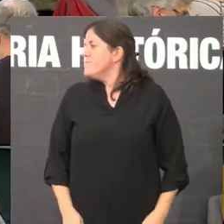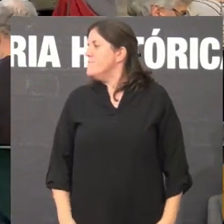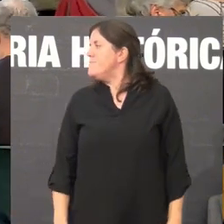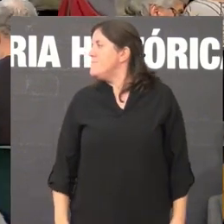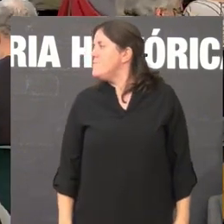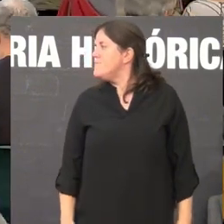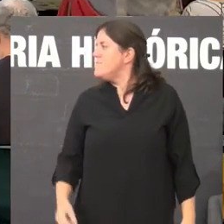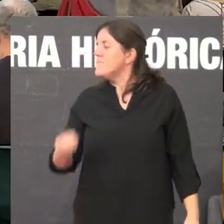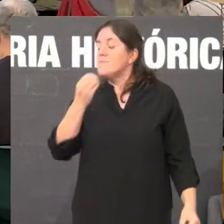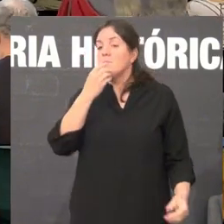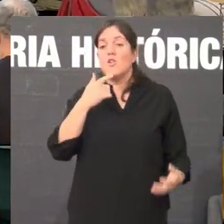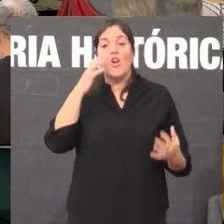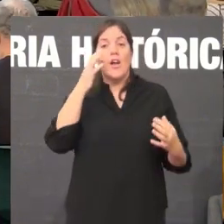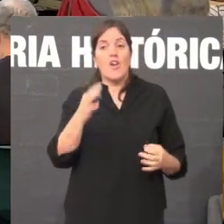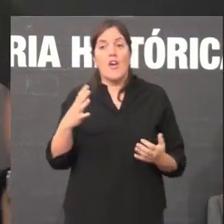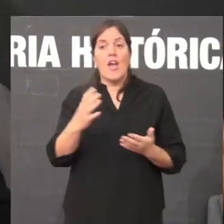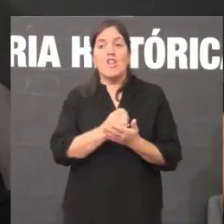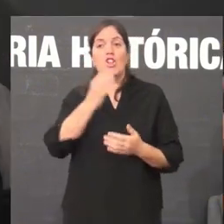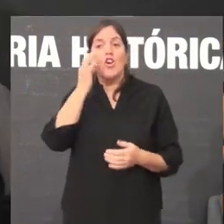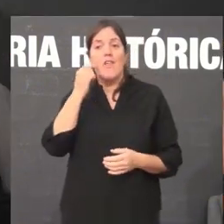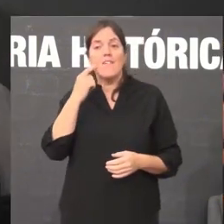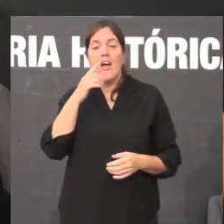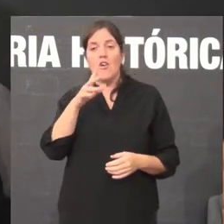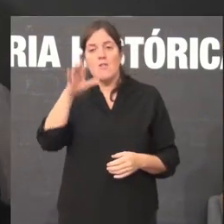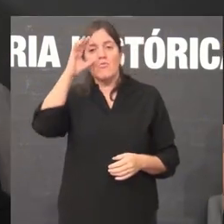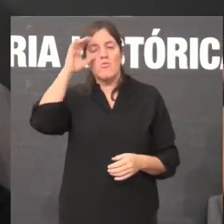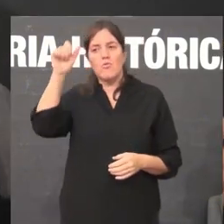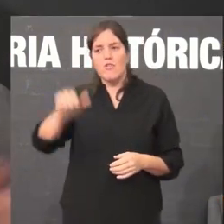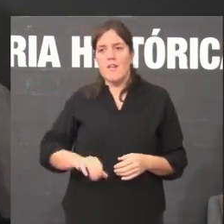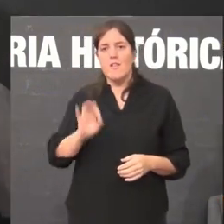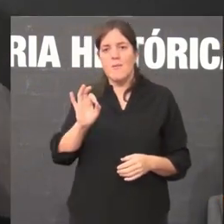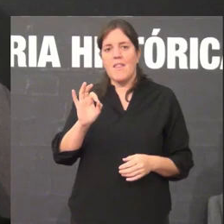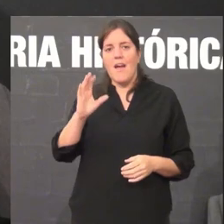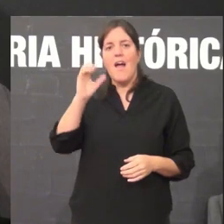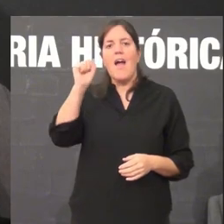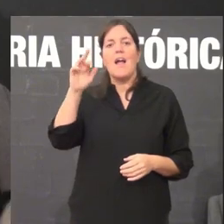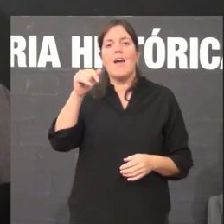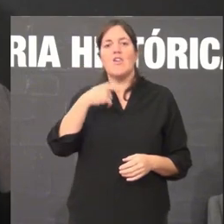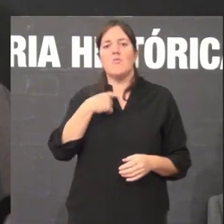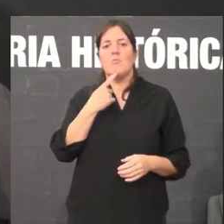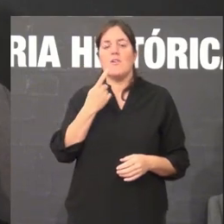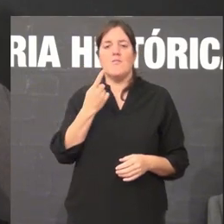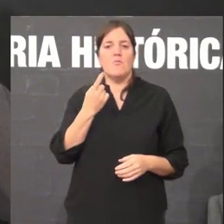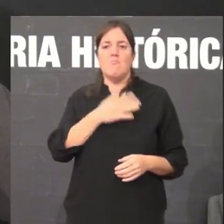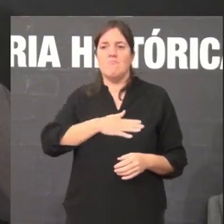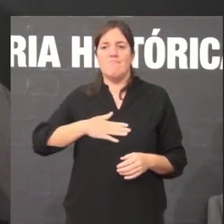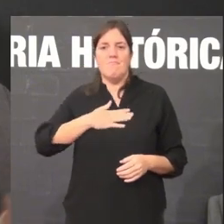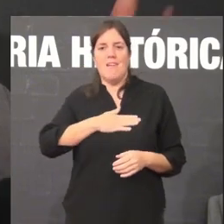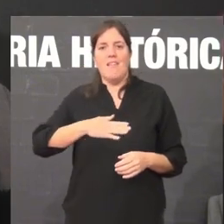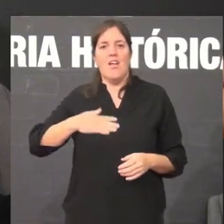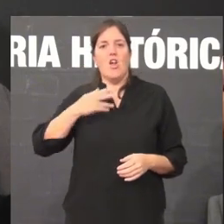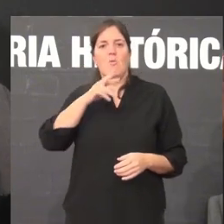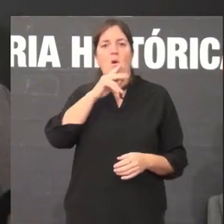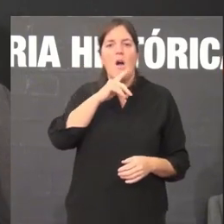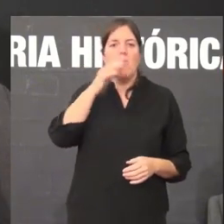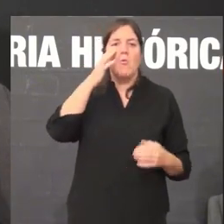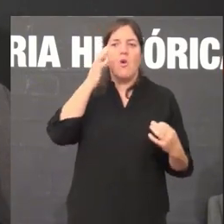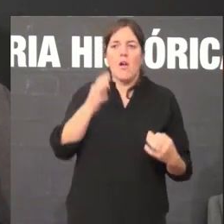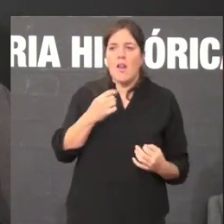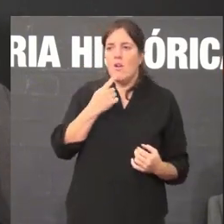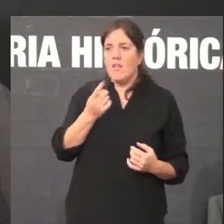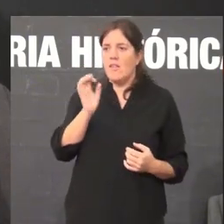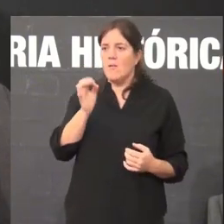Eu creo que todas estaríamos aquí horas coitando a Carlos porque dá gusto como fale como creen o que di non